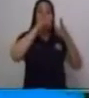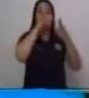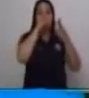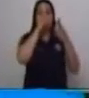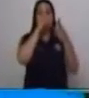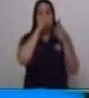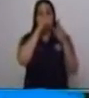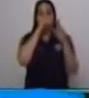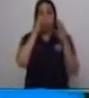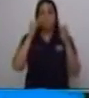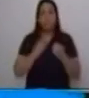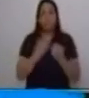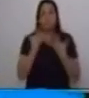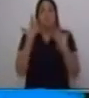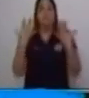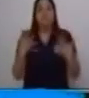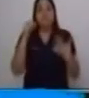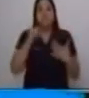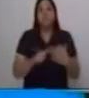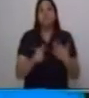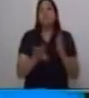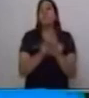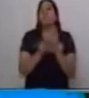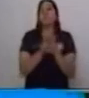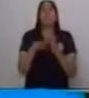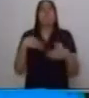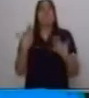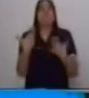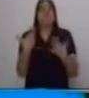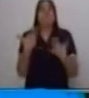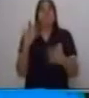Entonces, expresa emoción.